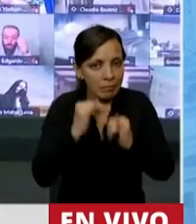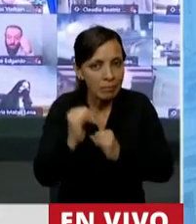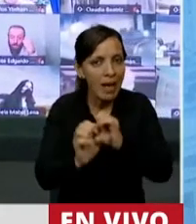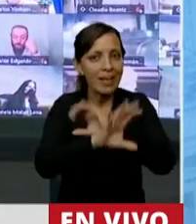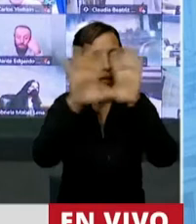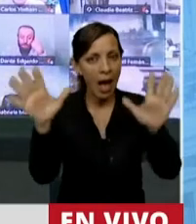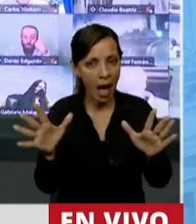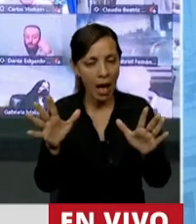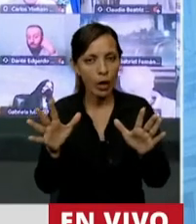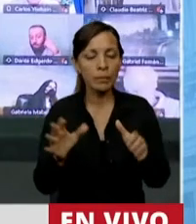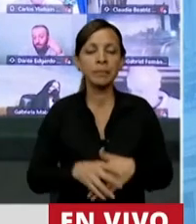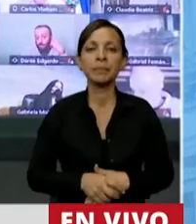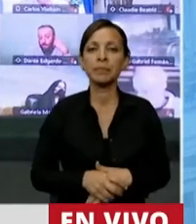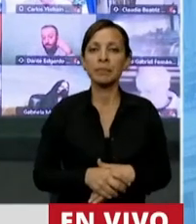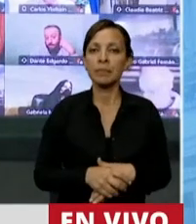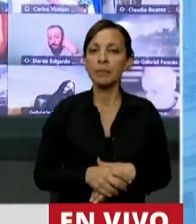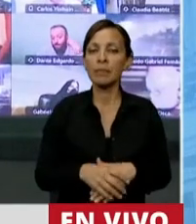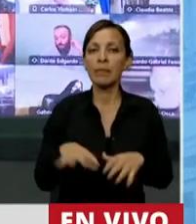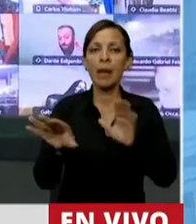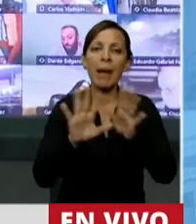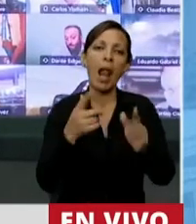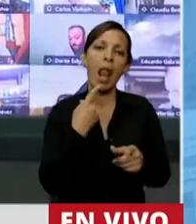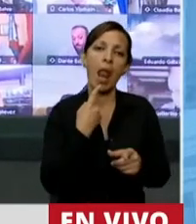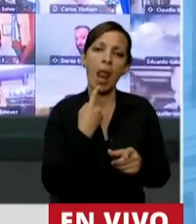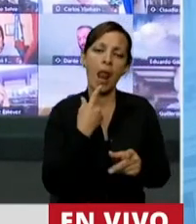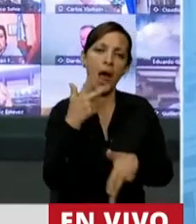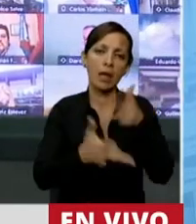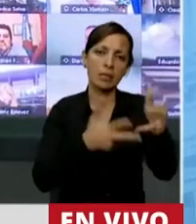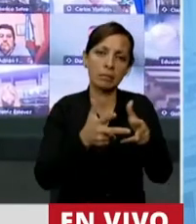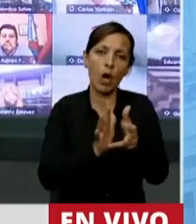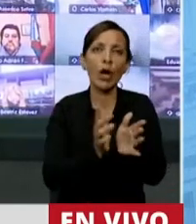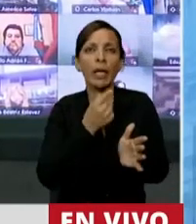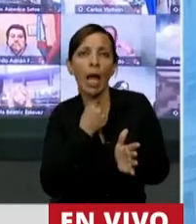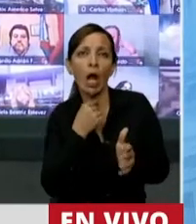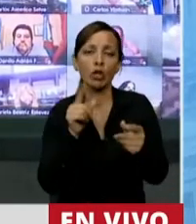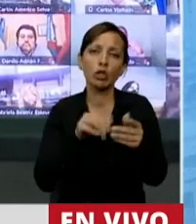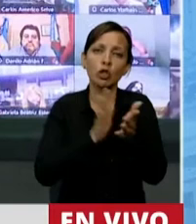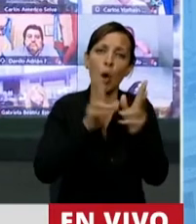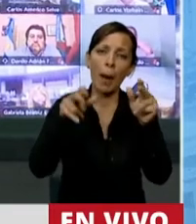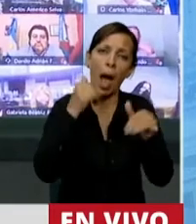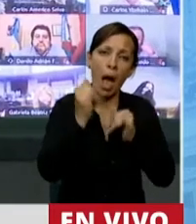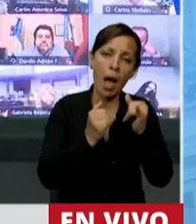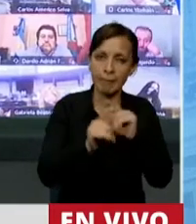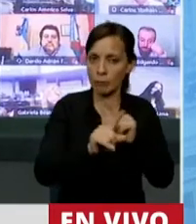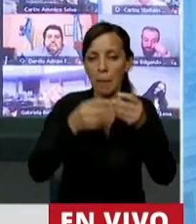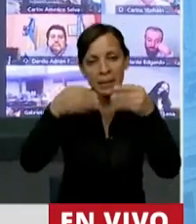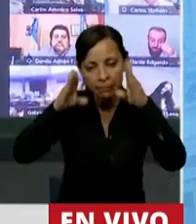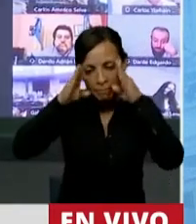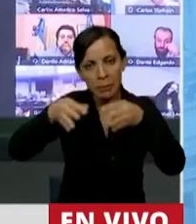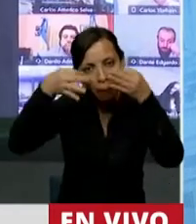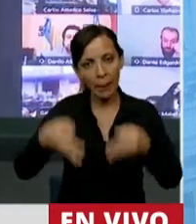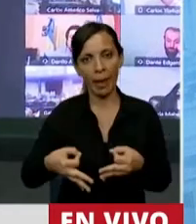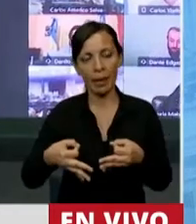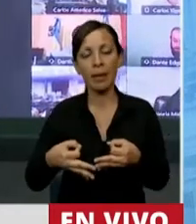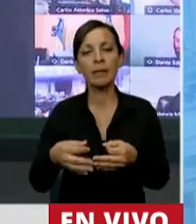un rato el relato de lo que queremos construir en materia discursiva y empezar a ocuparnos de la